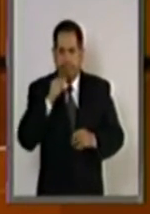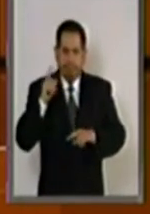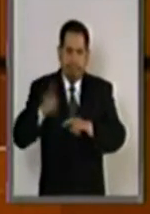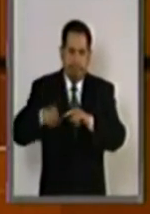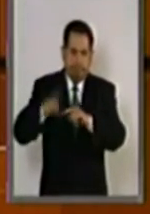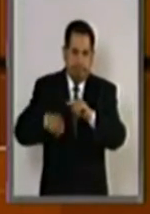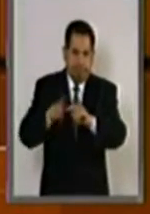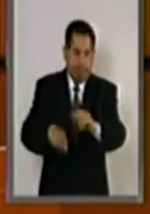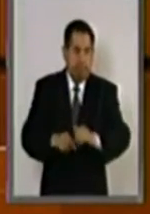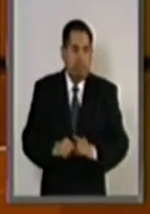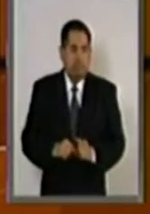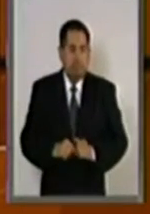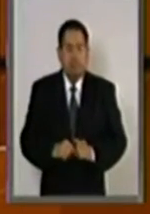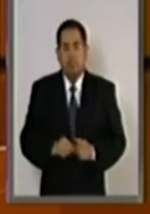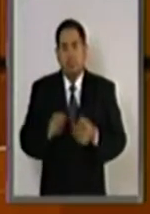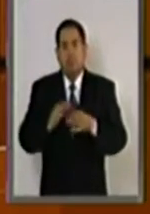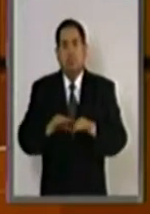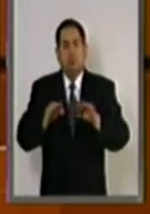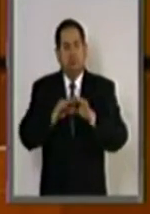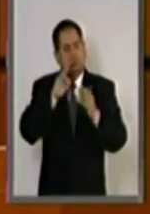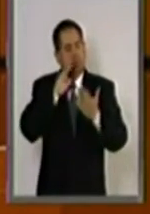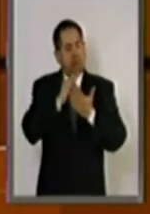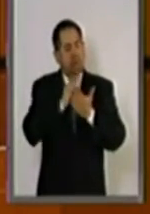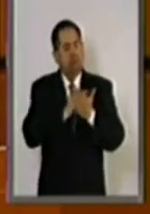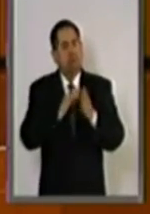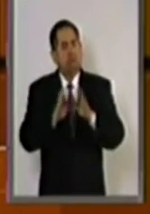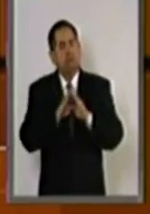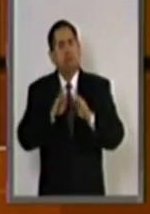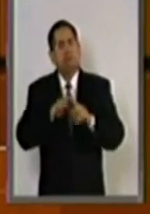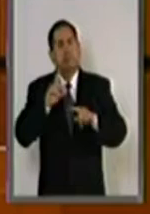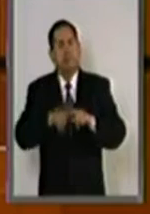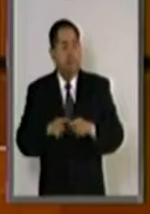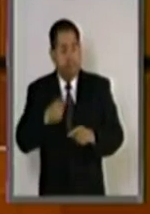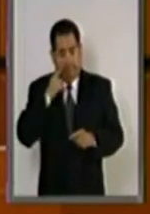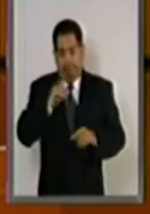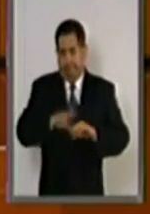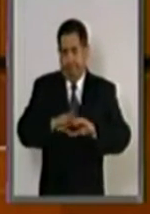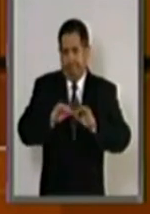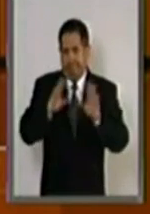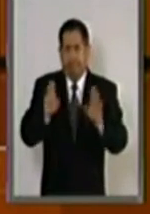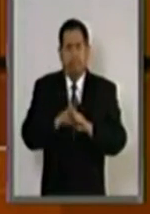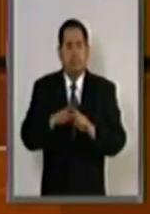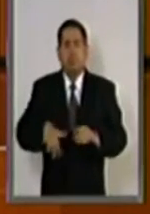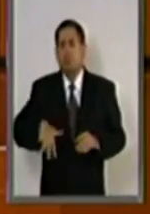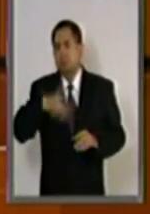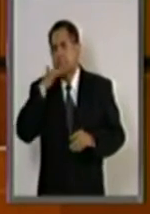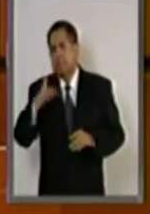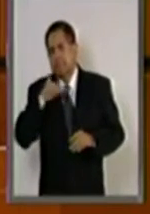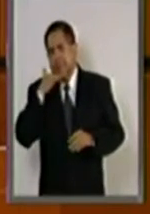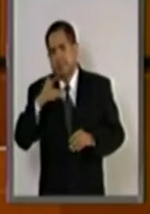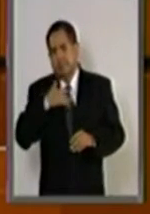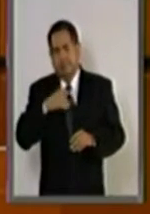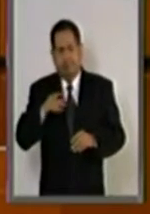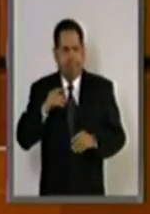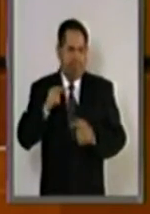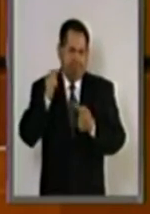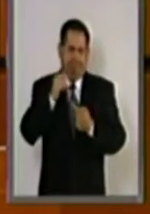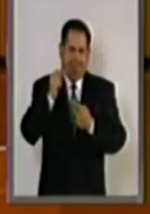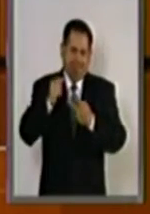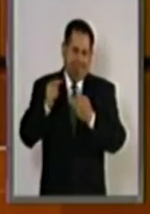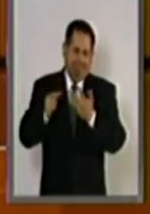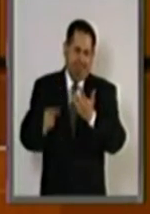Basta ponderar la trascendencia del dictamen en análisis. Basta mencionar que la corrupción es un fenómeno multifactorial